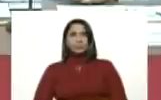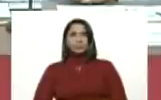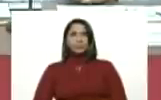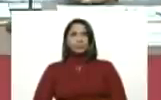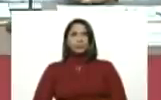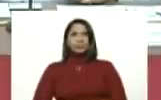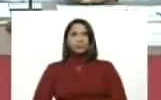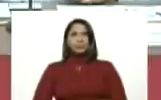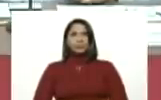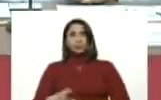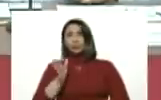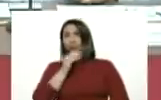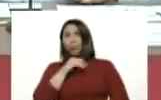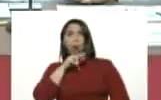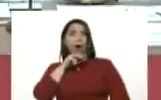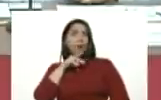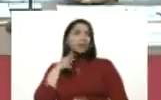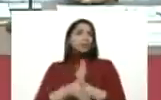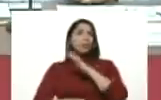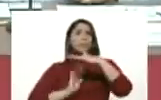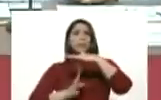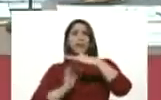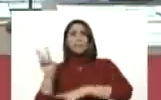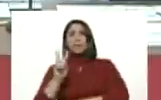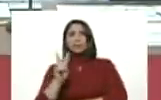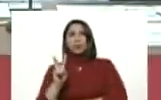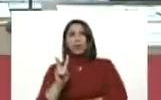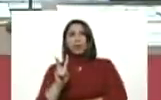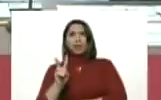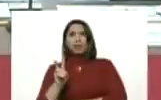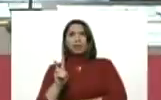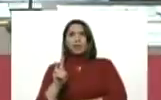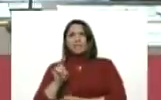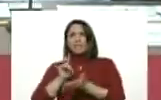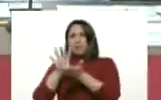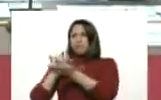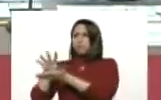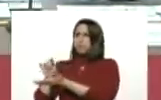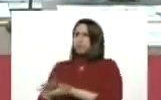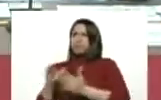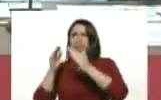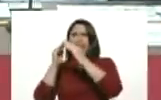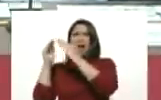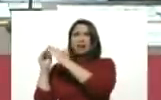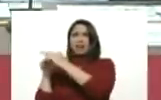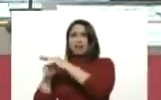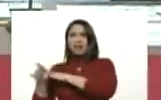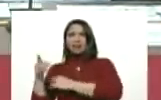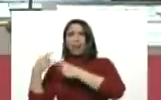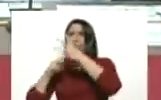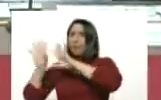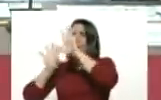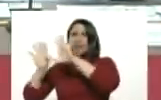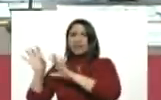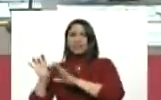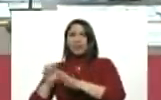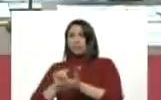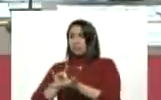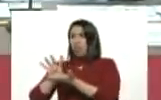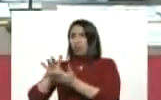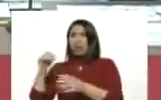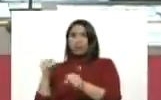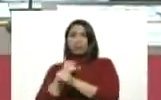No hablan de que los migrantes venezolanos los están votando de sus casas, los están votando de su trabajo,